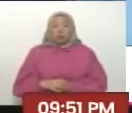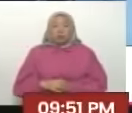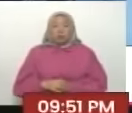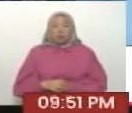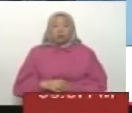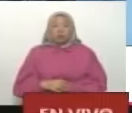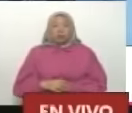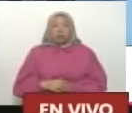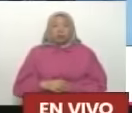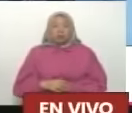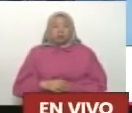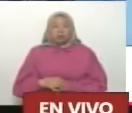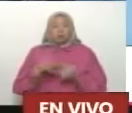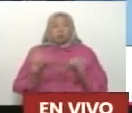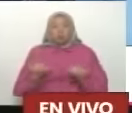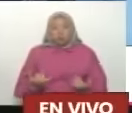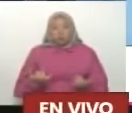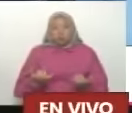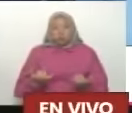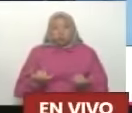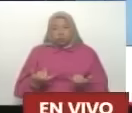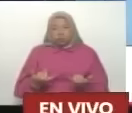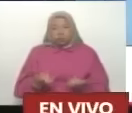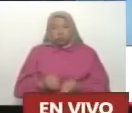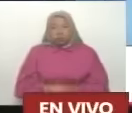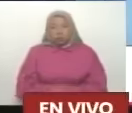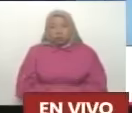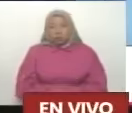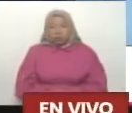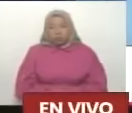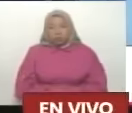El primer momento comunicacional, ¿cuál es?